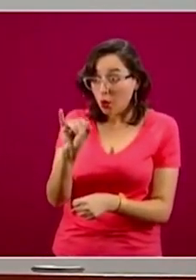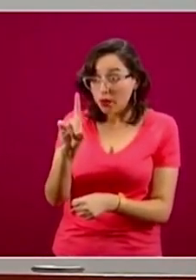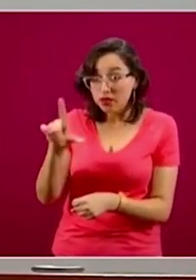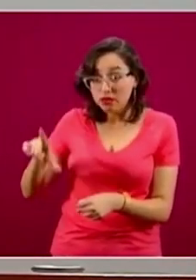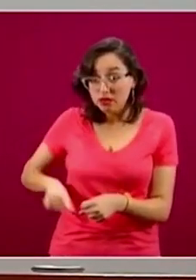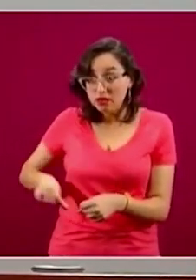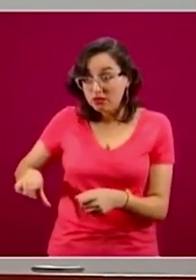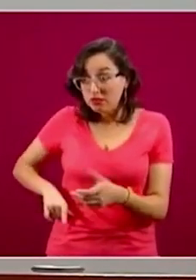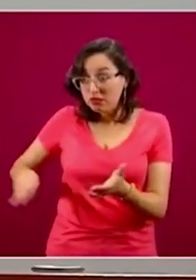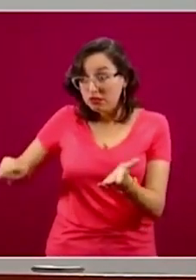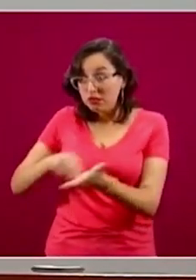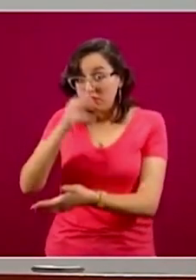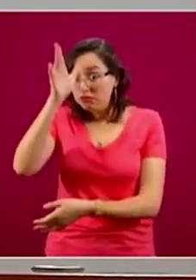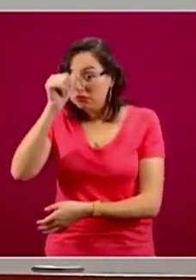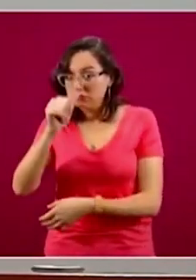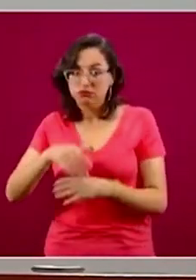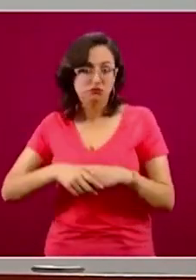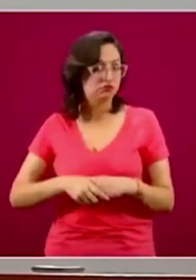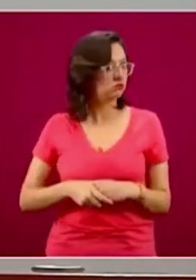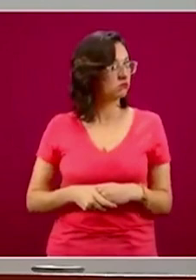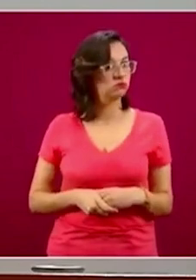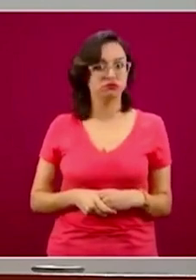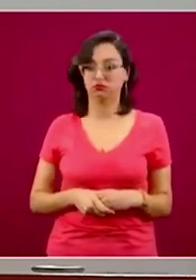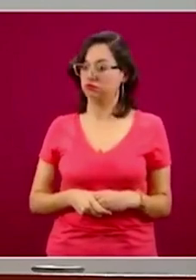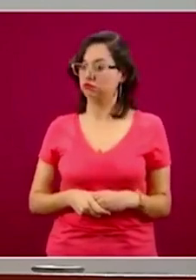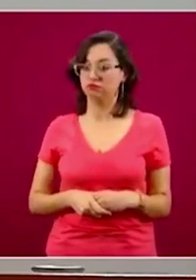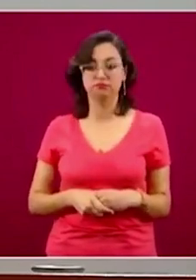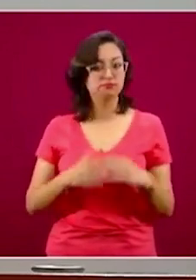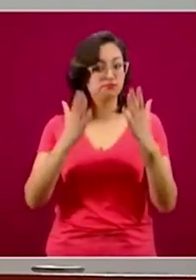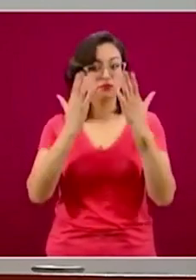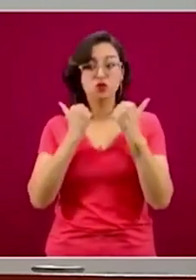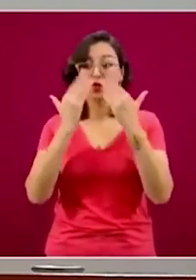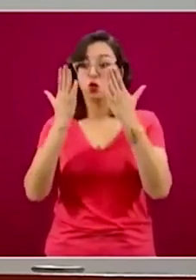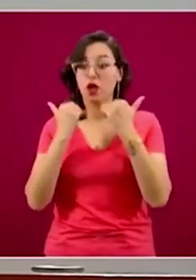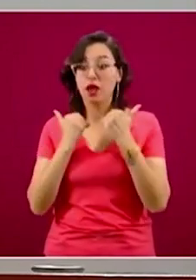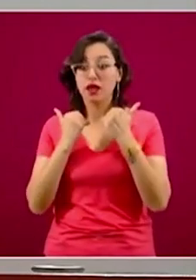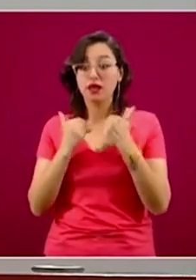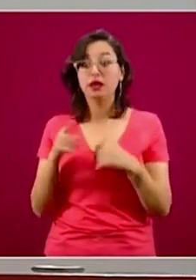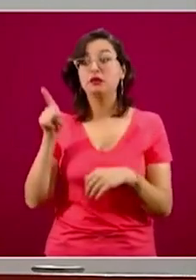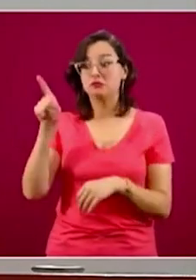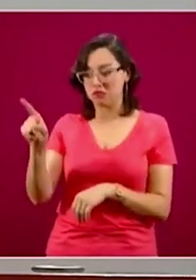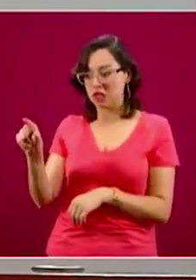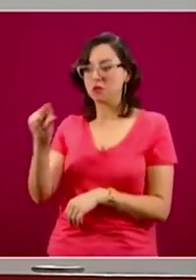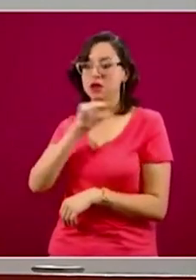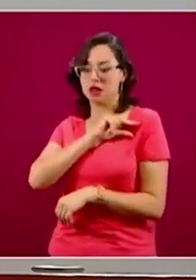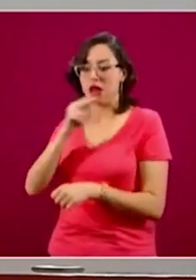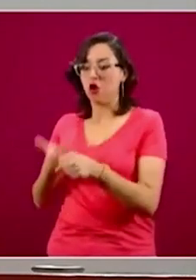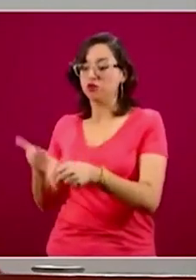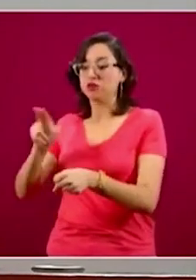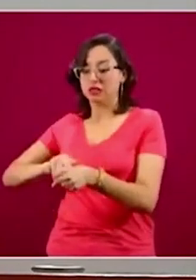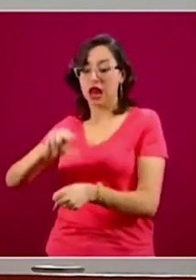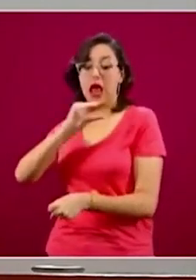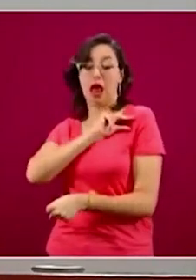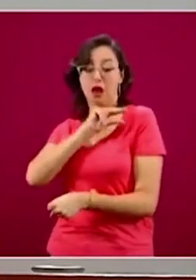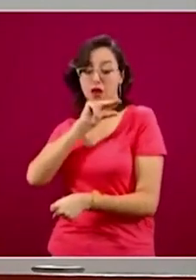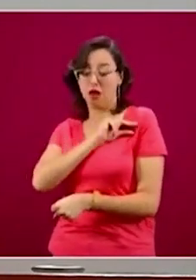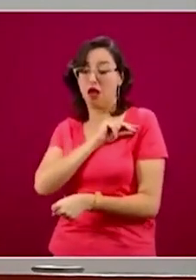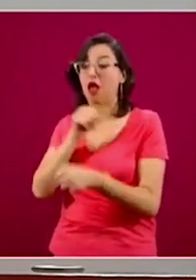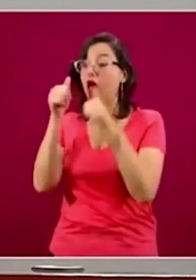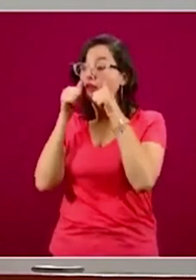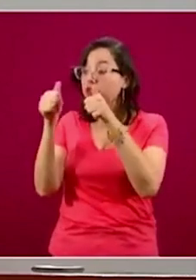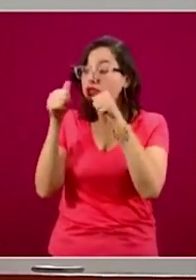privados. El convenio que se firmó es para la atención no COVID y no toda la atención.